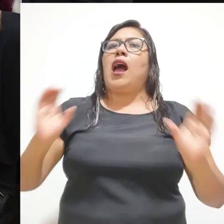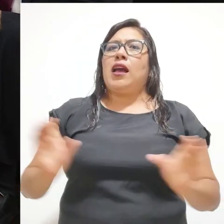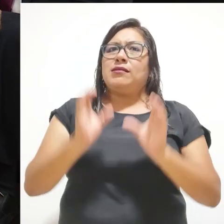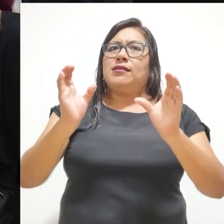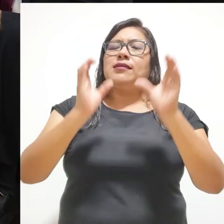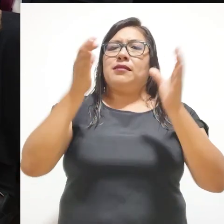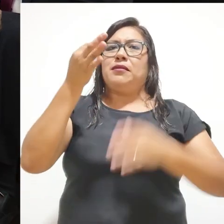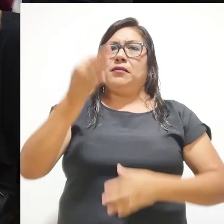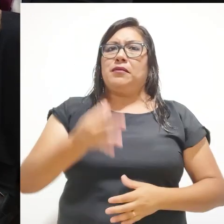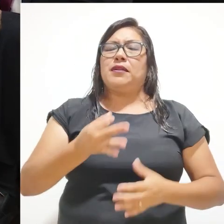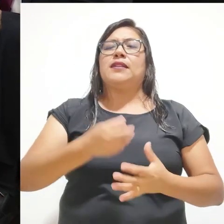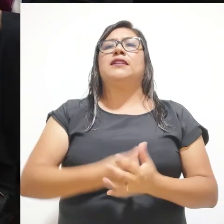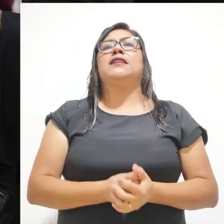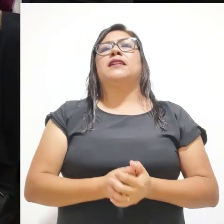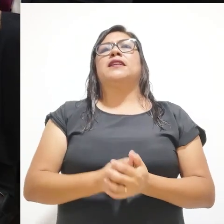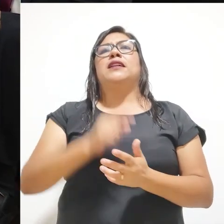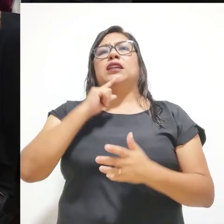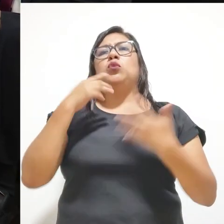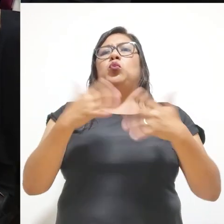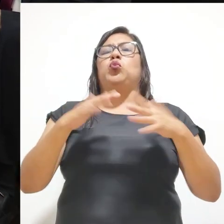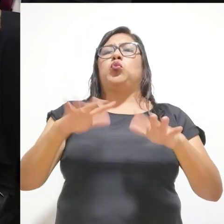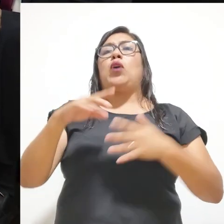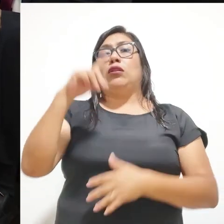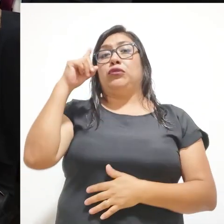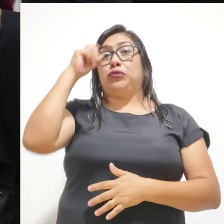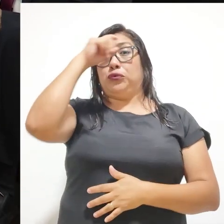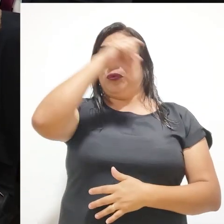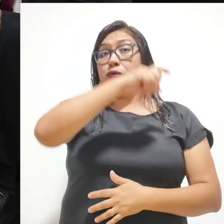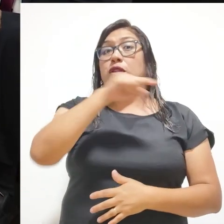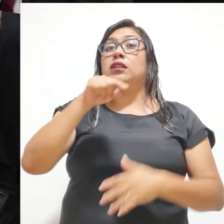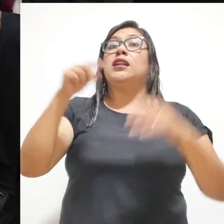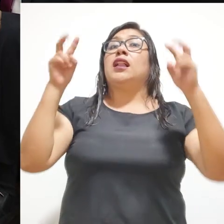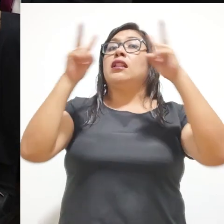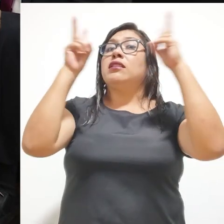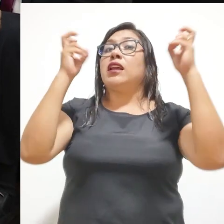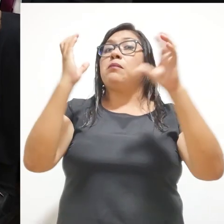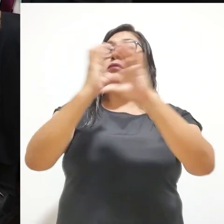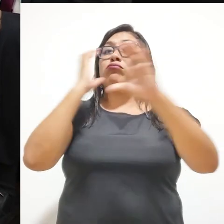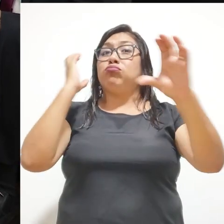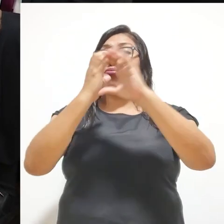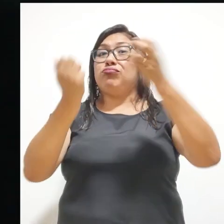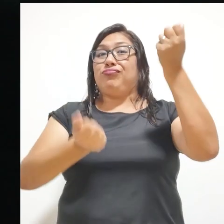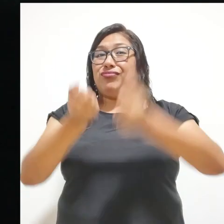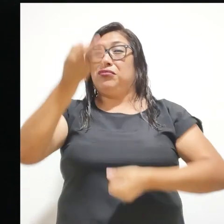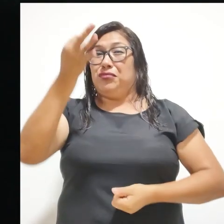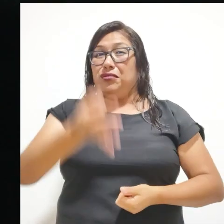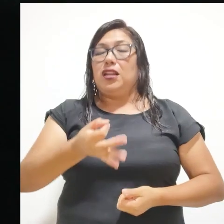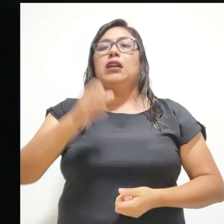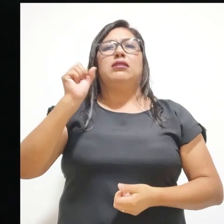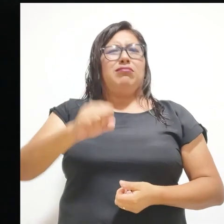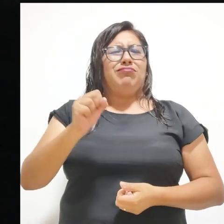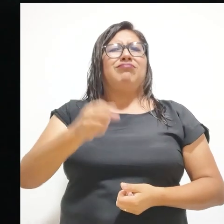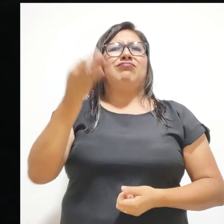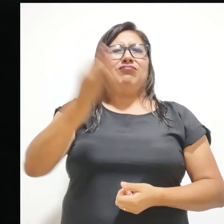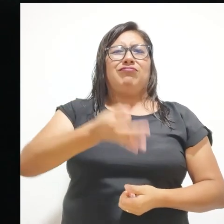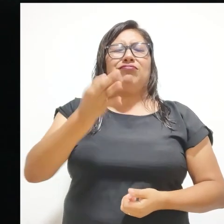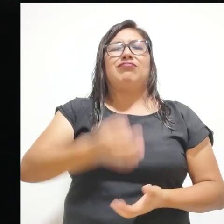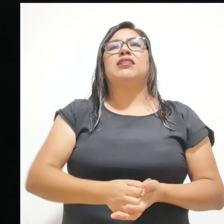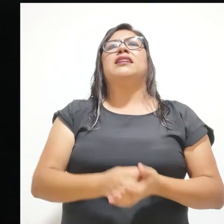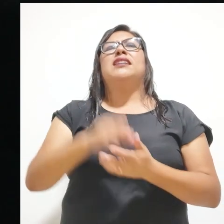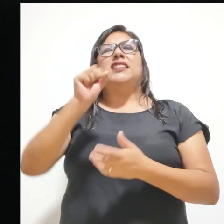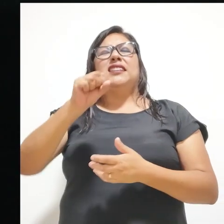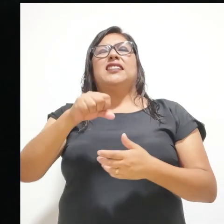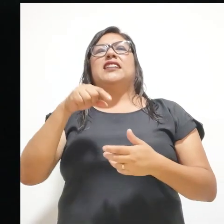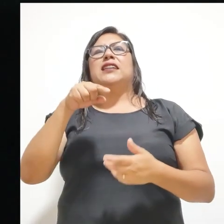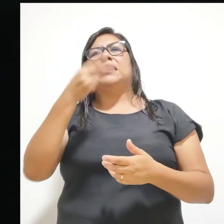muy exhaustivo, ¿no? En el tema del transporte público. Sí, sin duda, sin duda. Lo que pasa es que